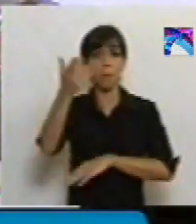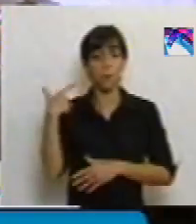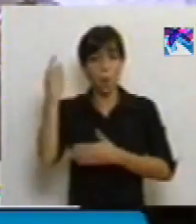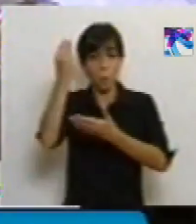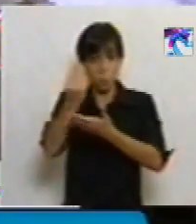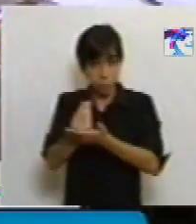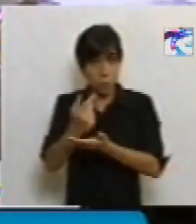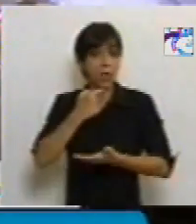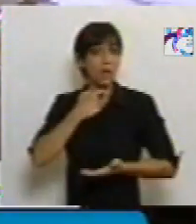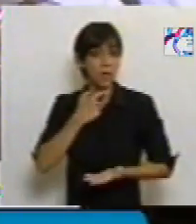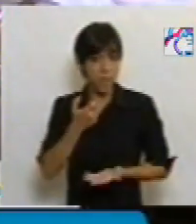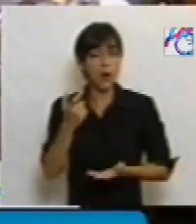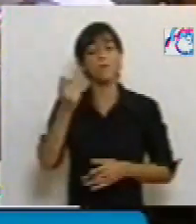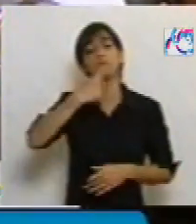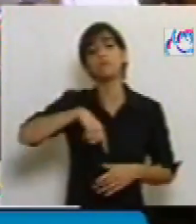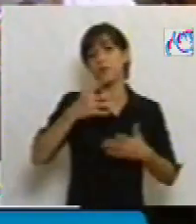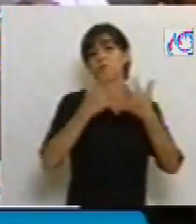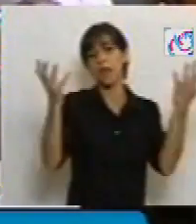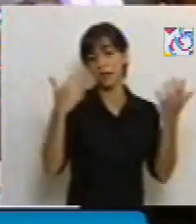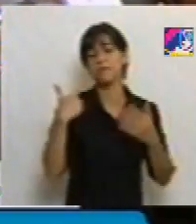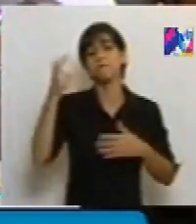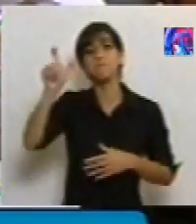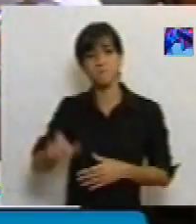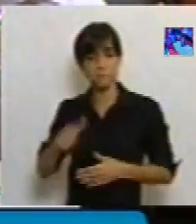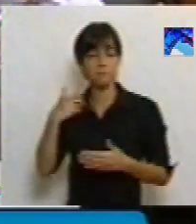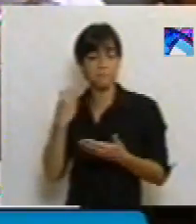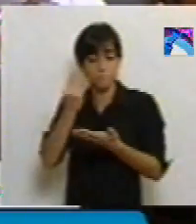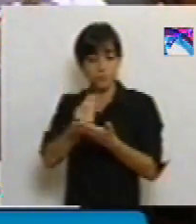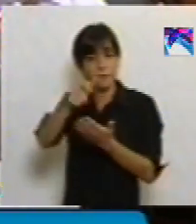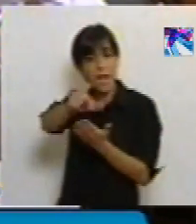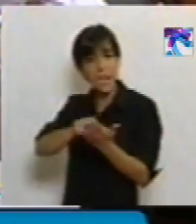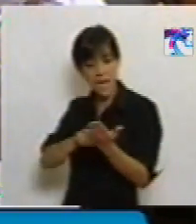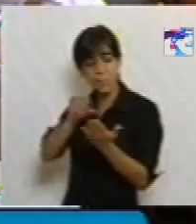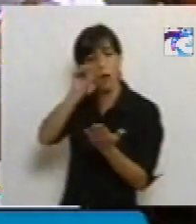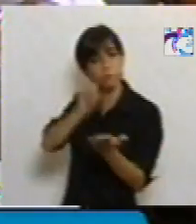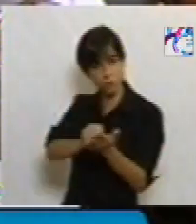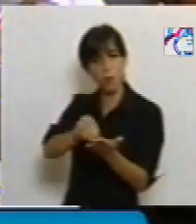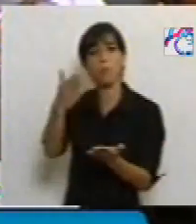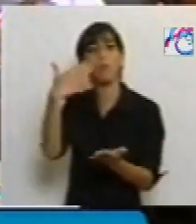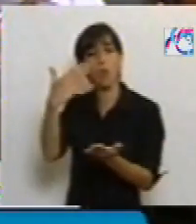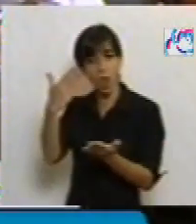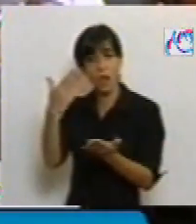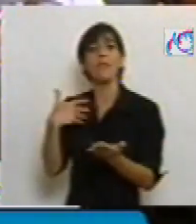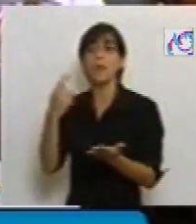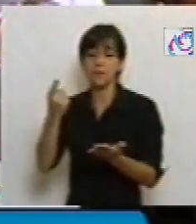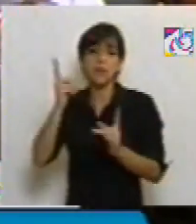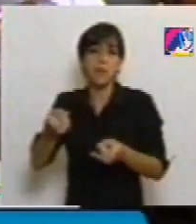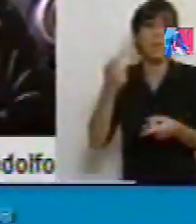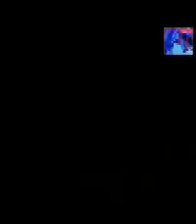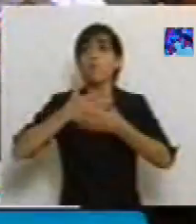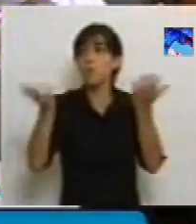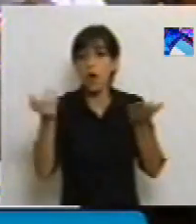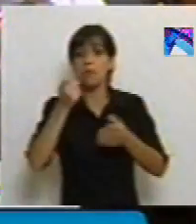podemos tener en una lista y la oposición porque de una vez por todas va a poder demostrar que este es un ciclo acabado,